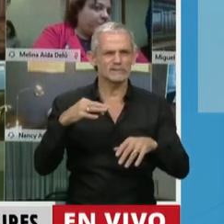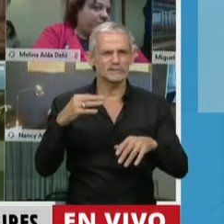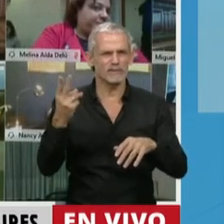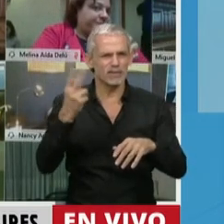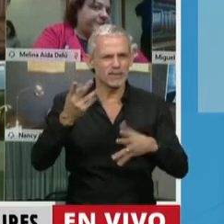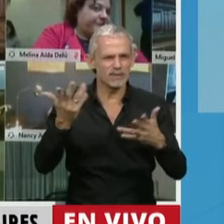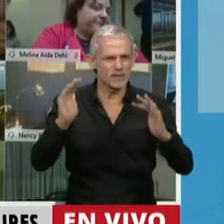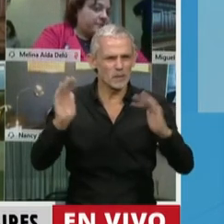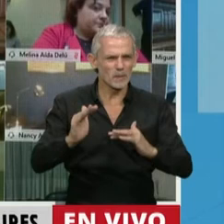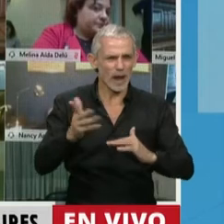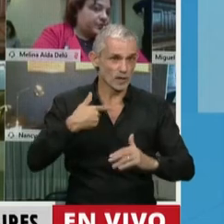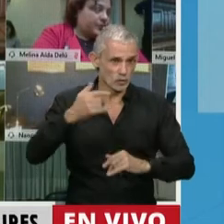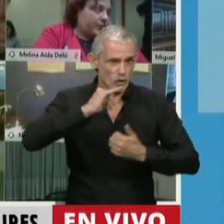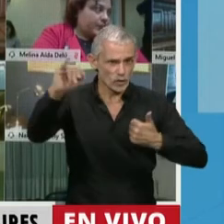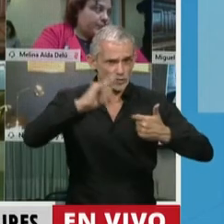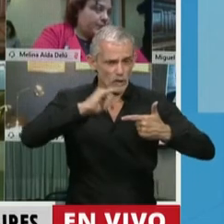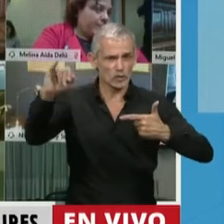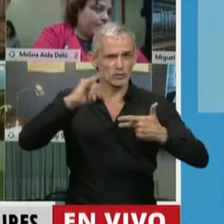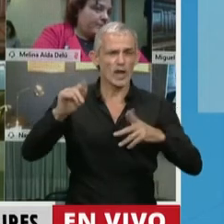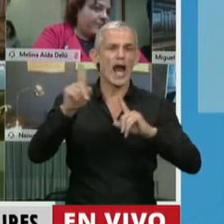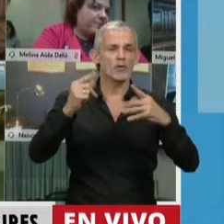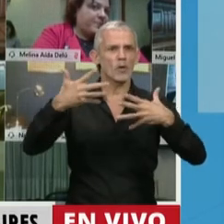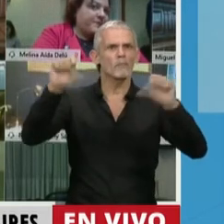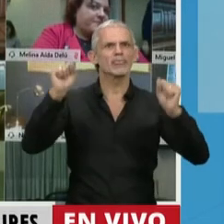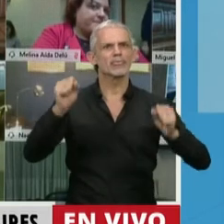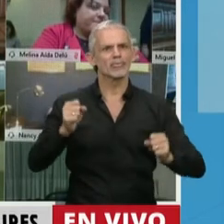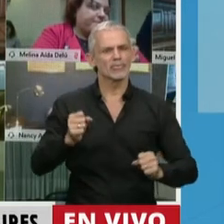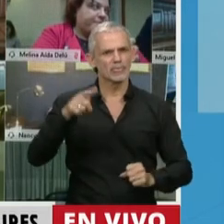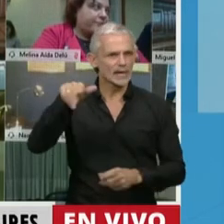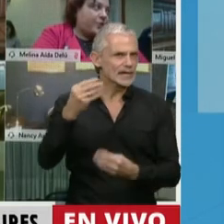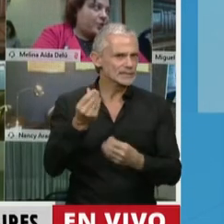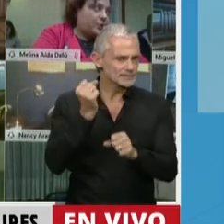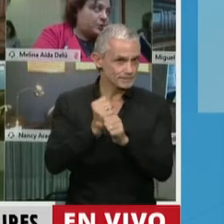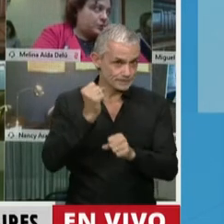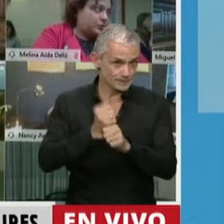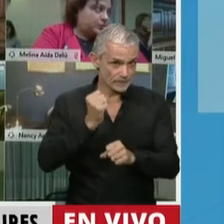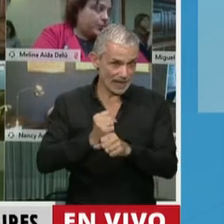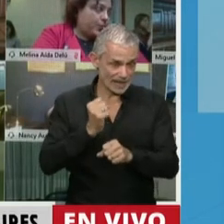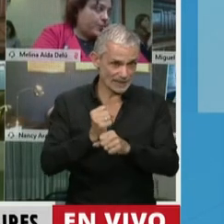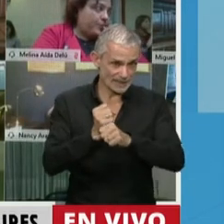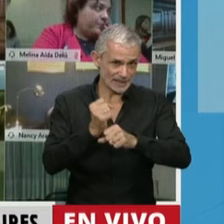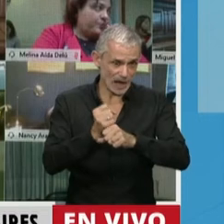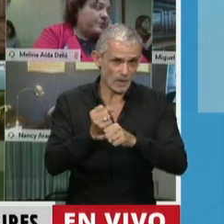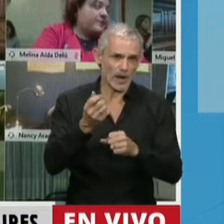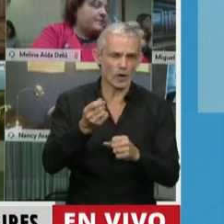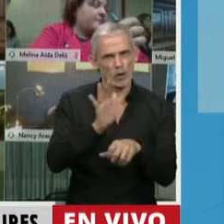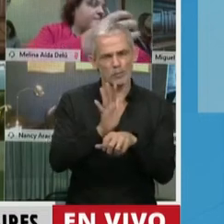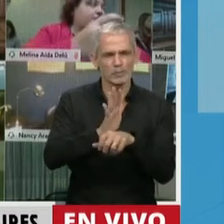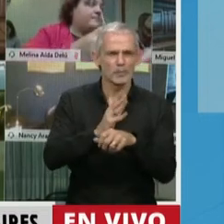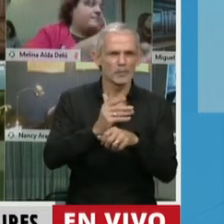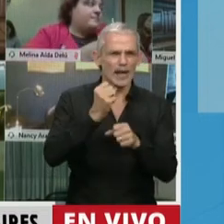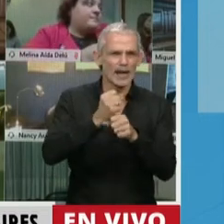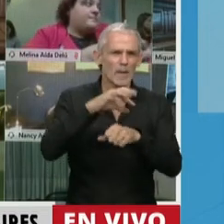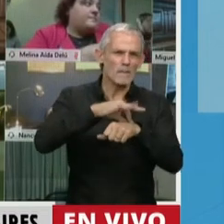denunciado y algunos han descubierto que es el trabajo, el politrabajo